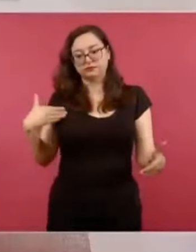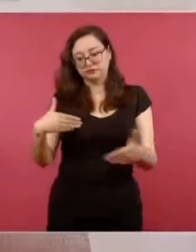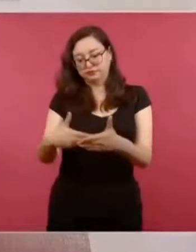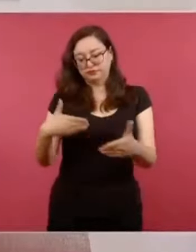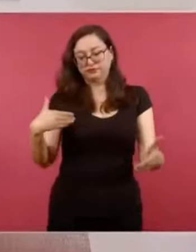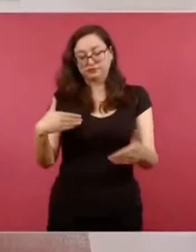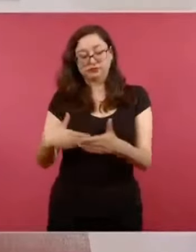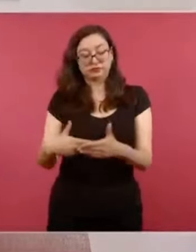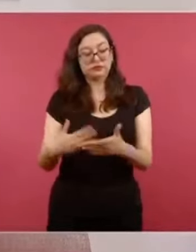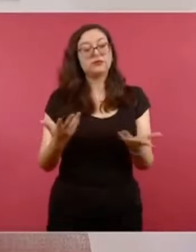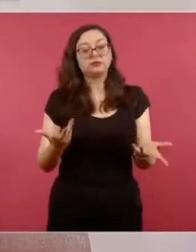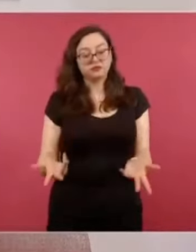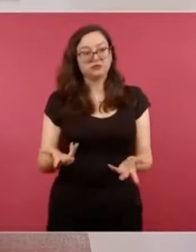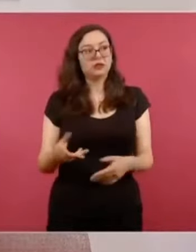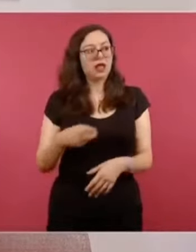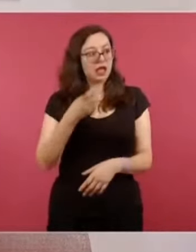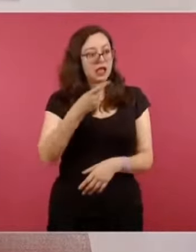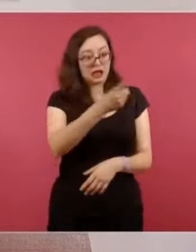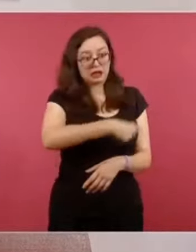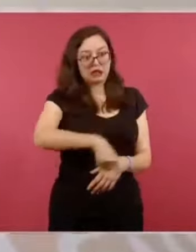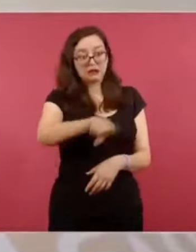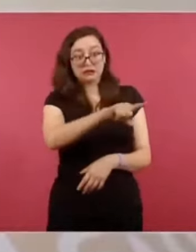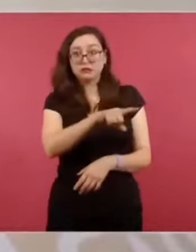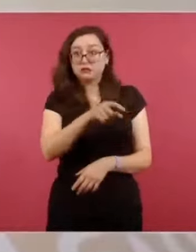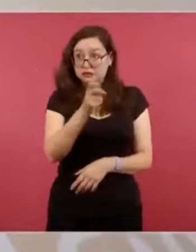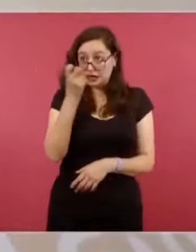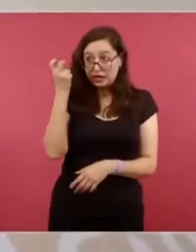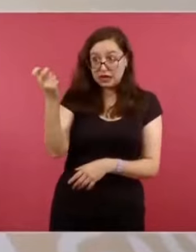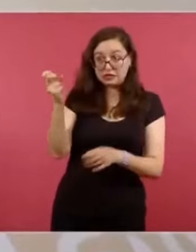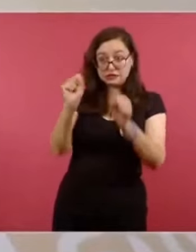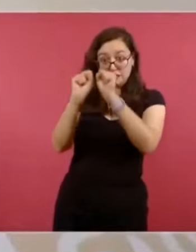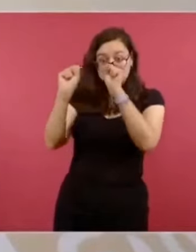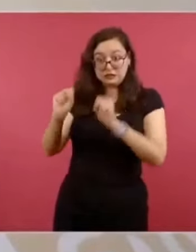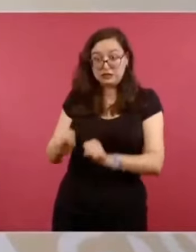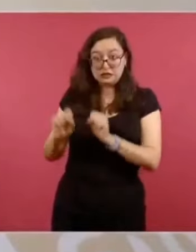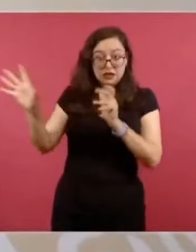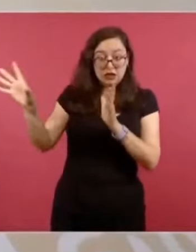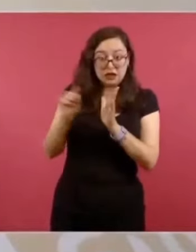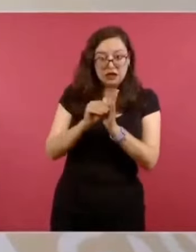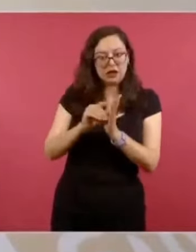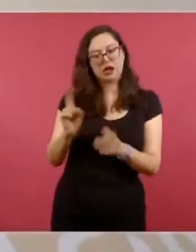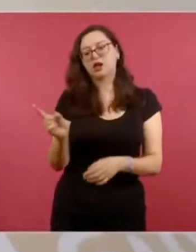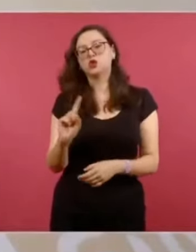pero eso no lo copiaron, eso no.